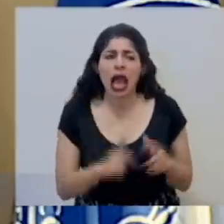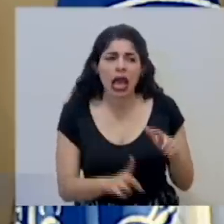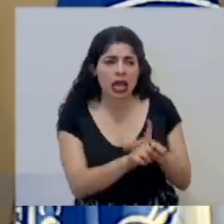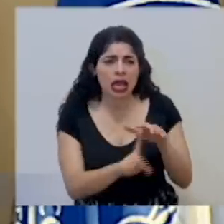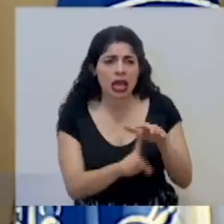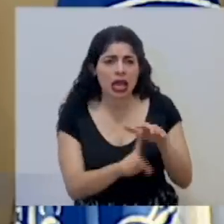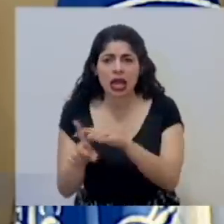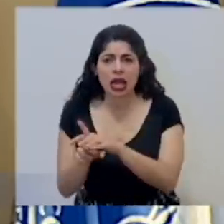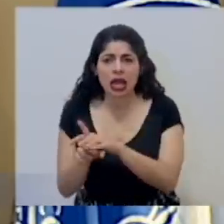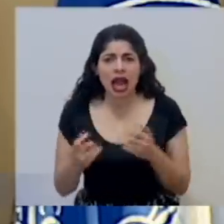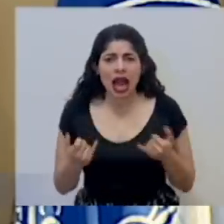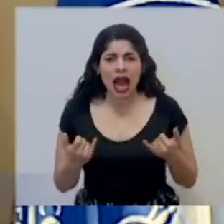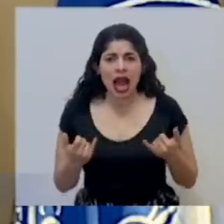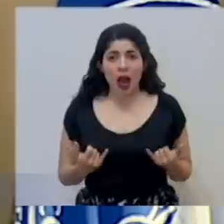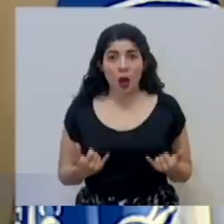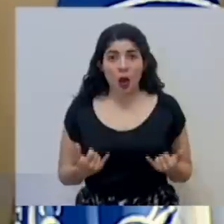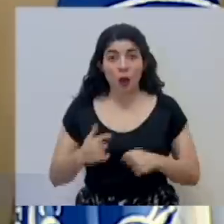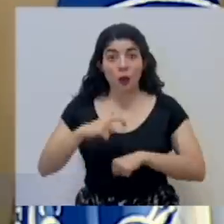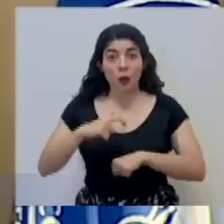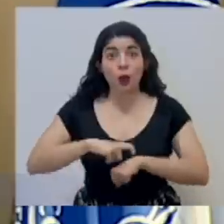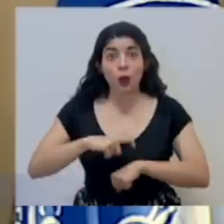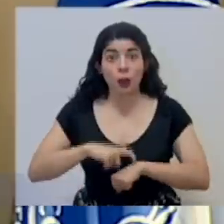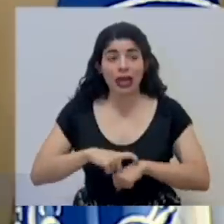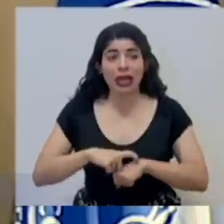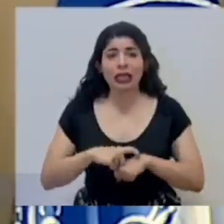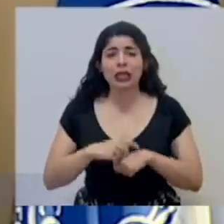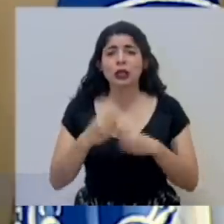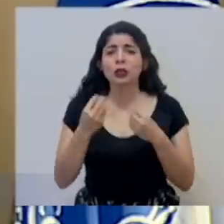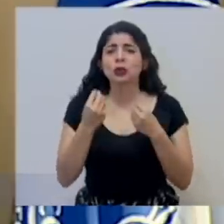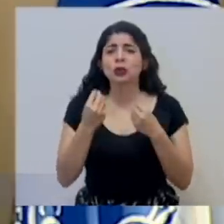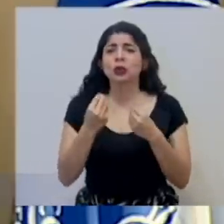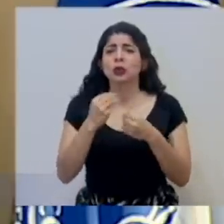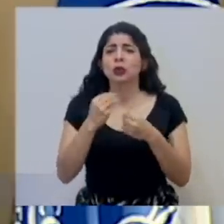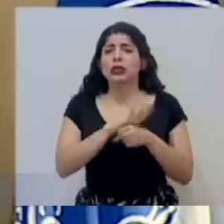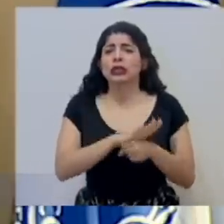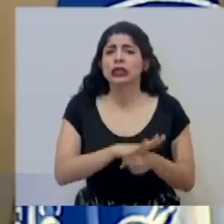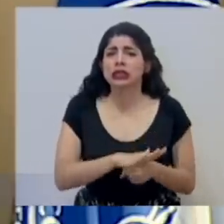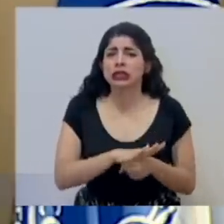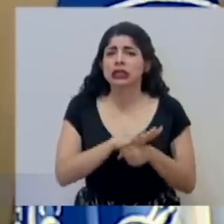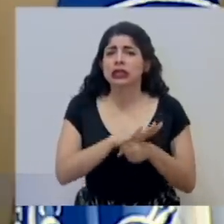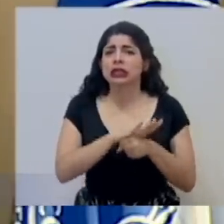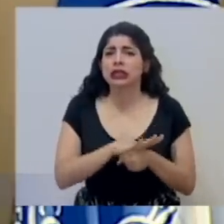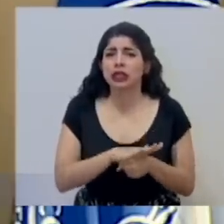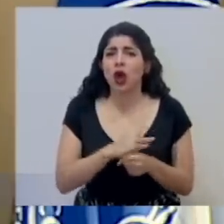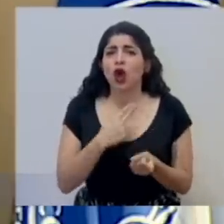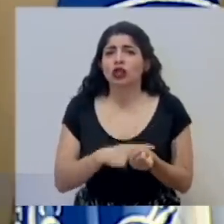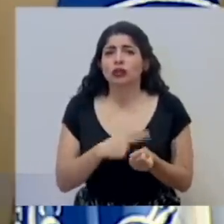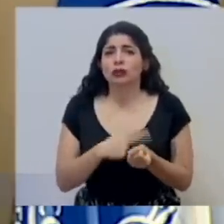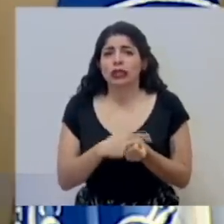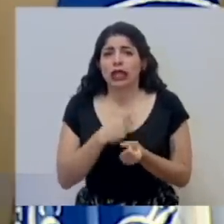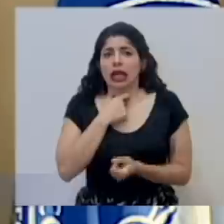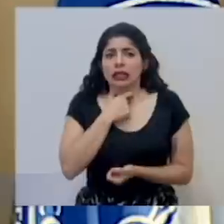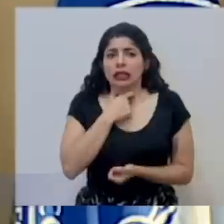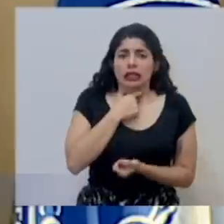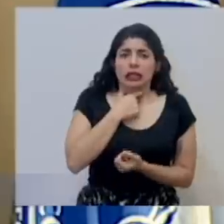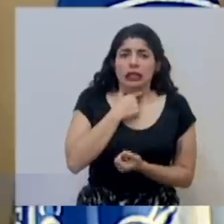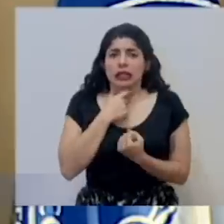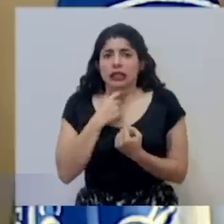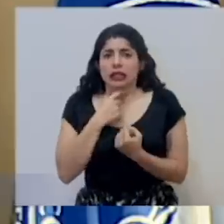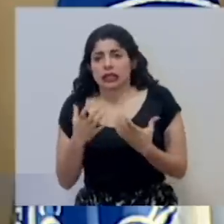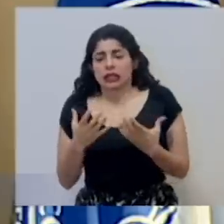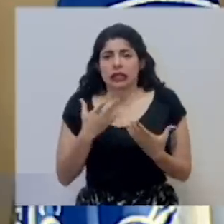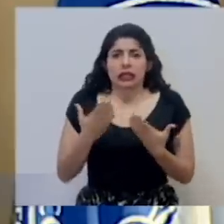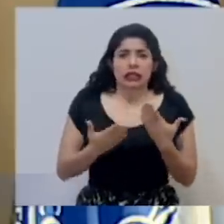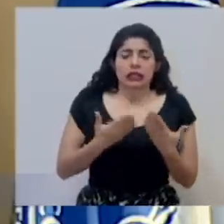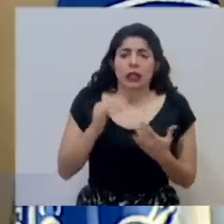señales de que estamos llegando a un punto en el que hay mucha presión sobre los hospitales. Y